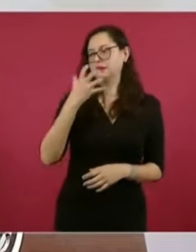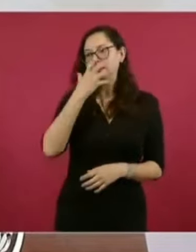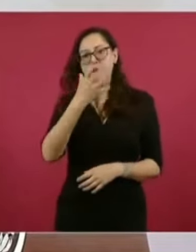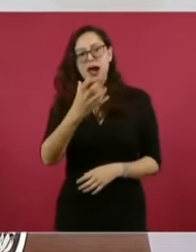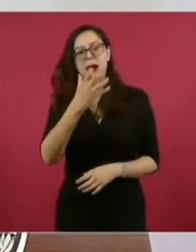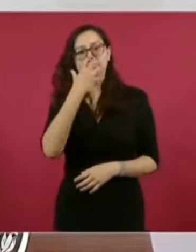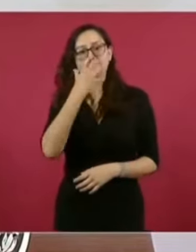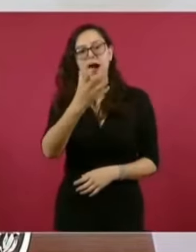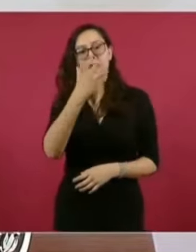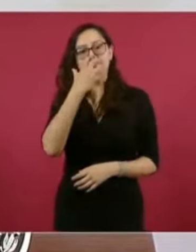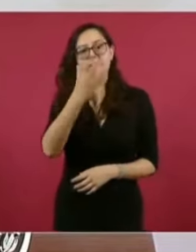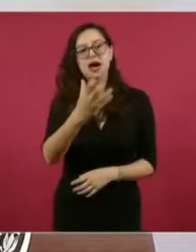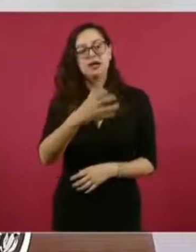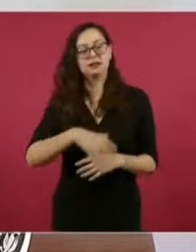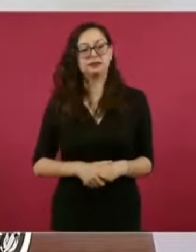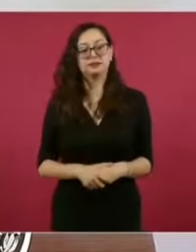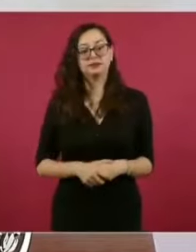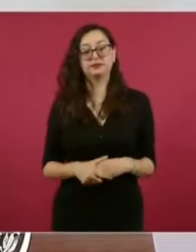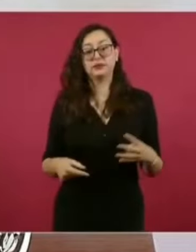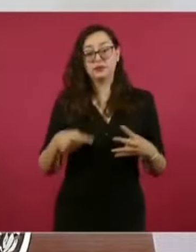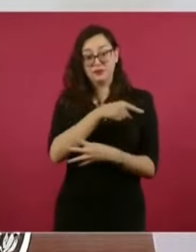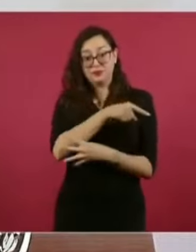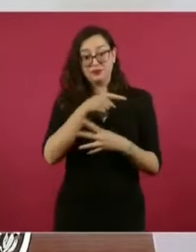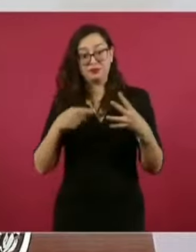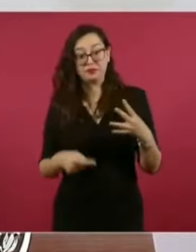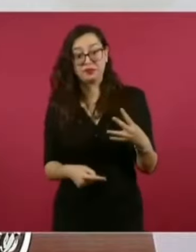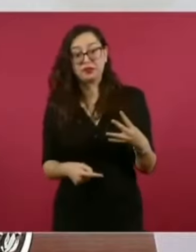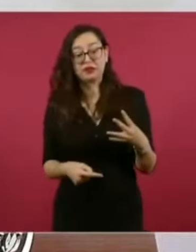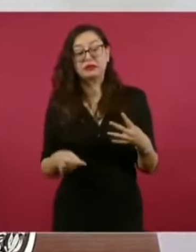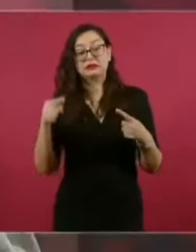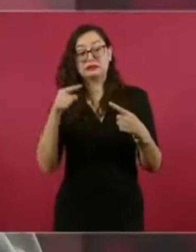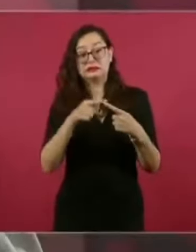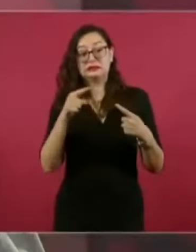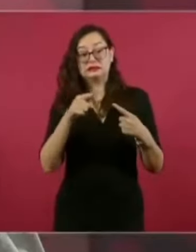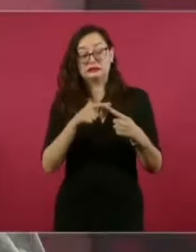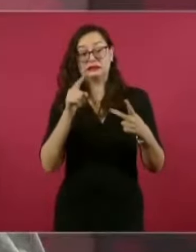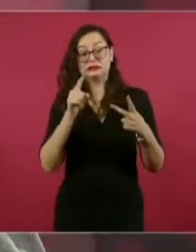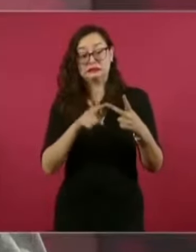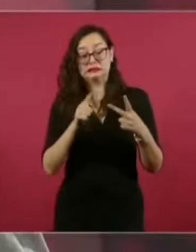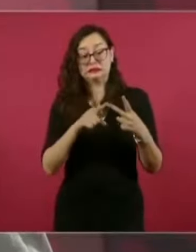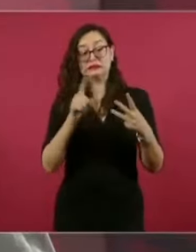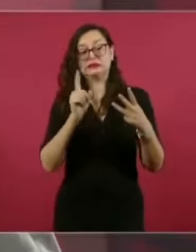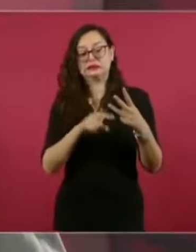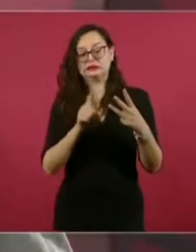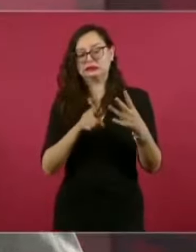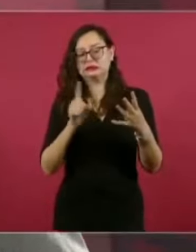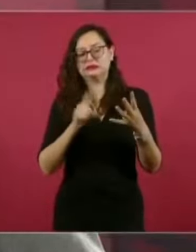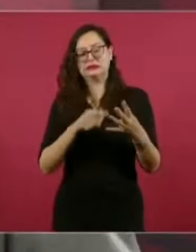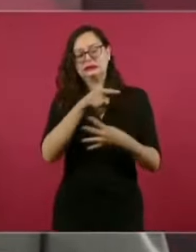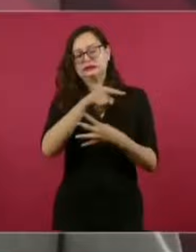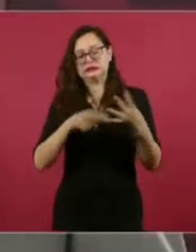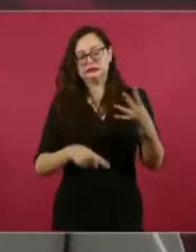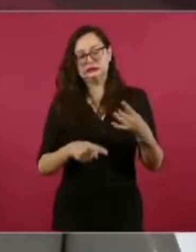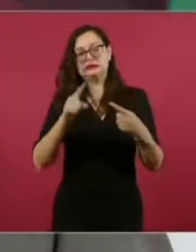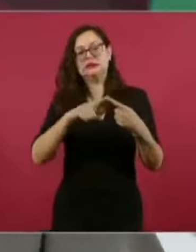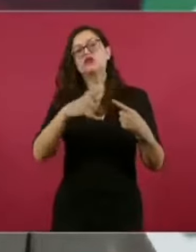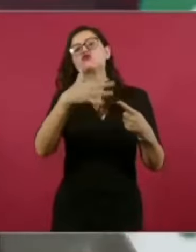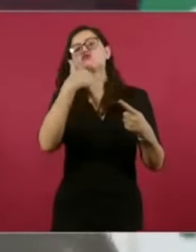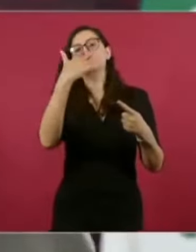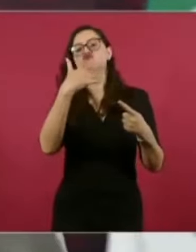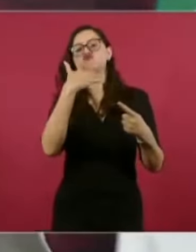Y esas cuatro cosas, la corrupción,